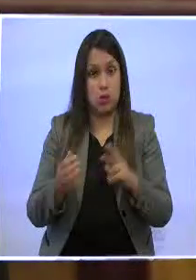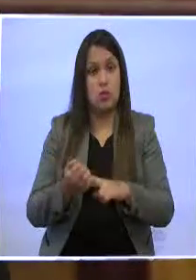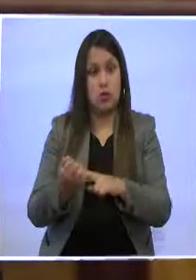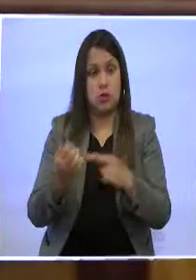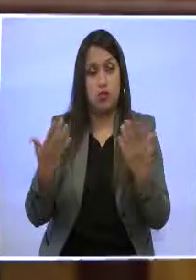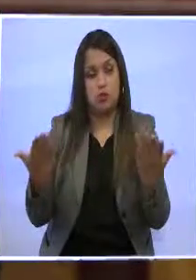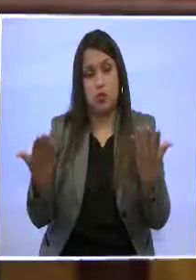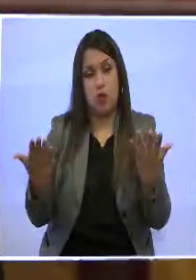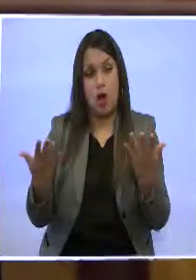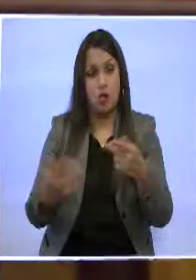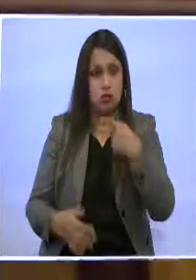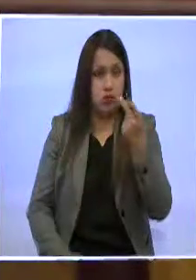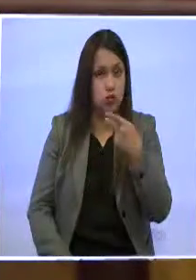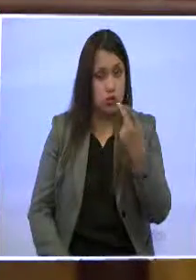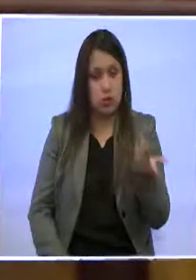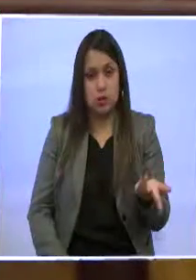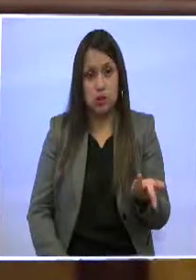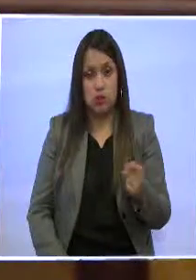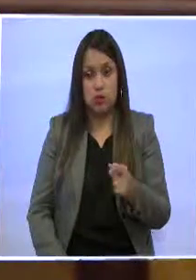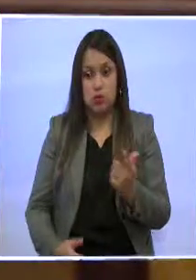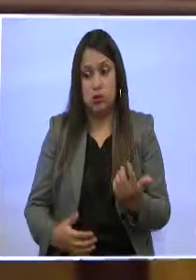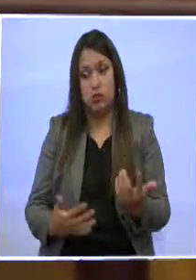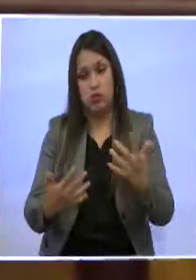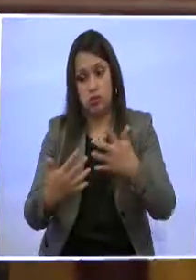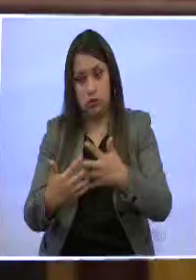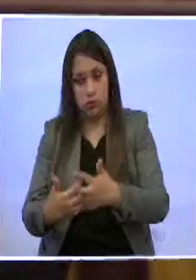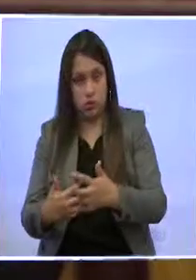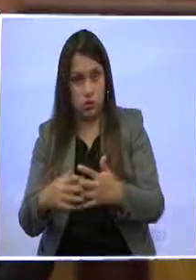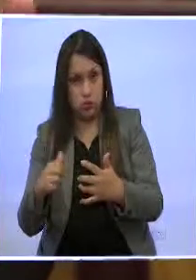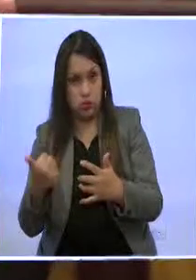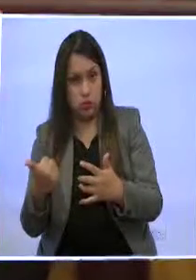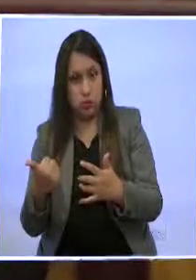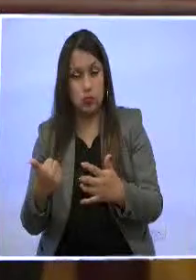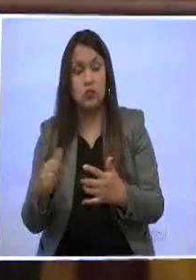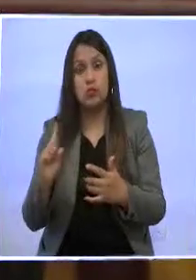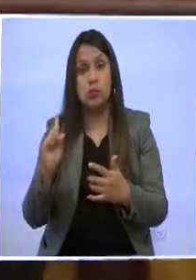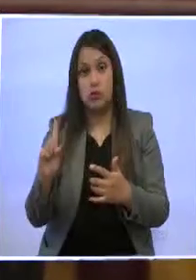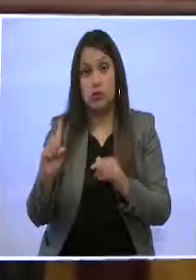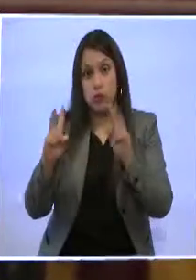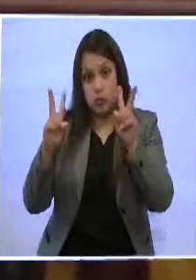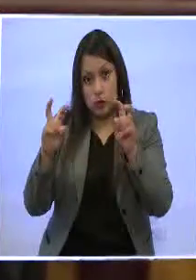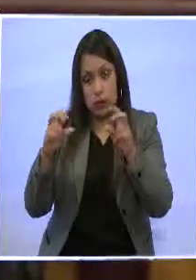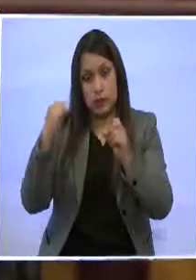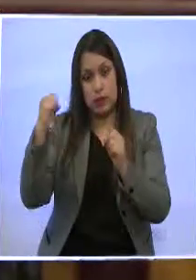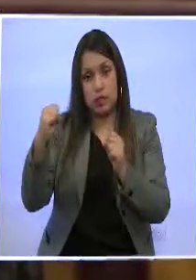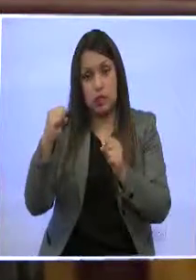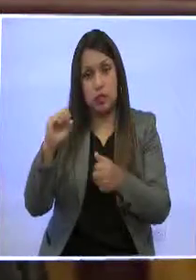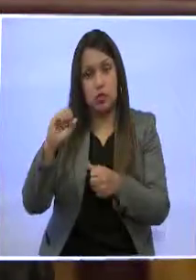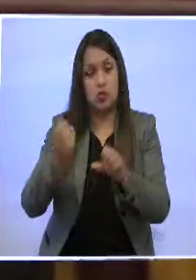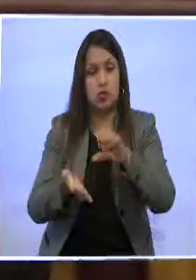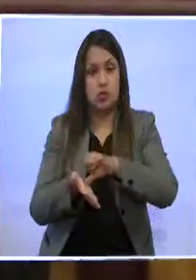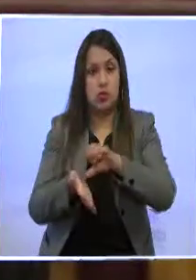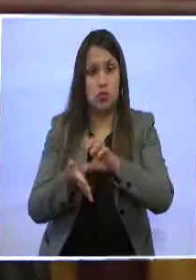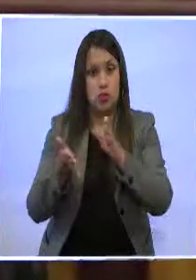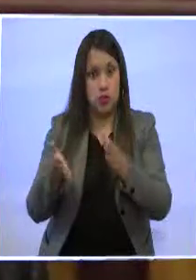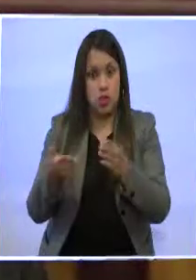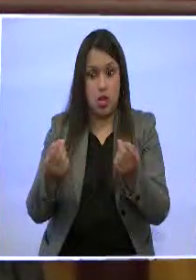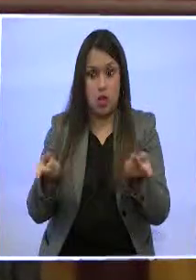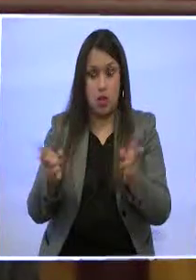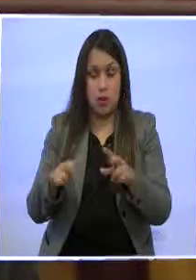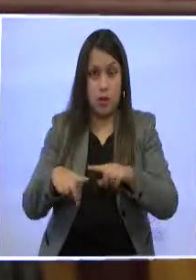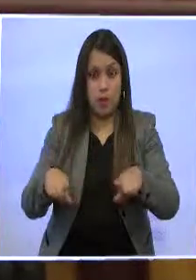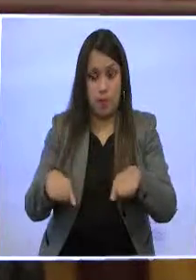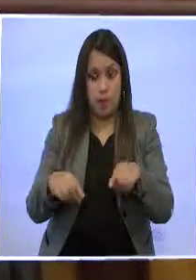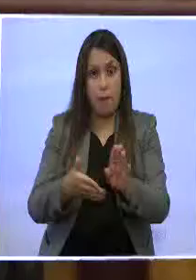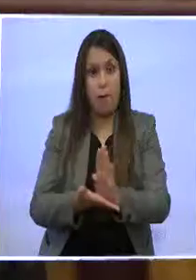a propósito de eso, le enlazo con el otro eje fundamental. Si el uno es el tema del derecho a la ciudad, de la regularización de